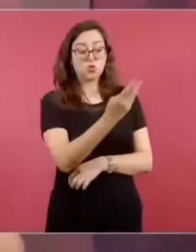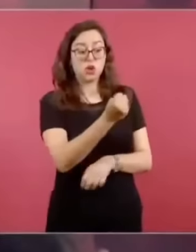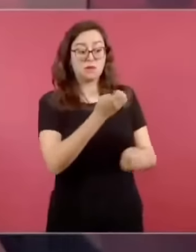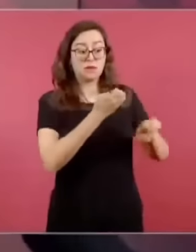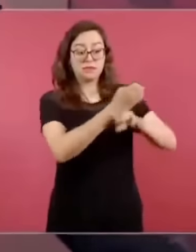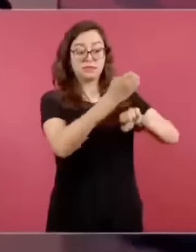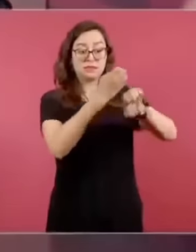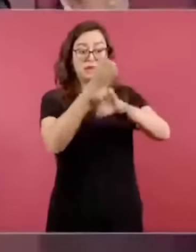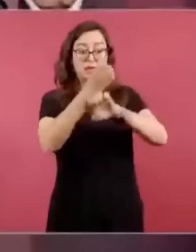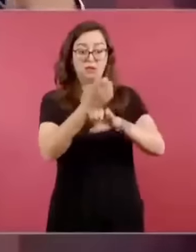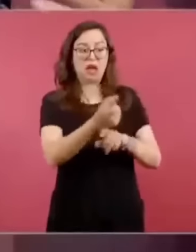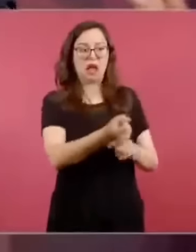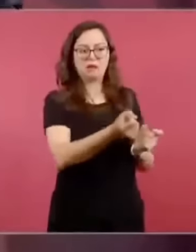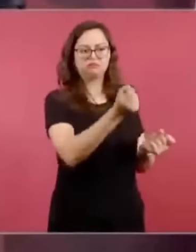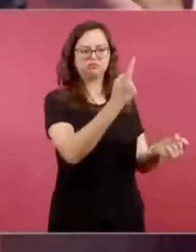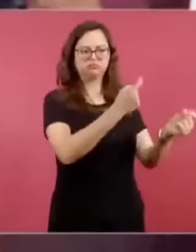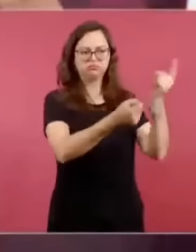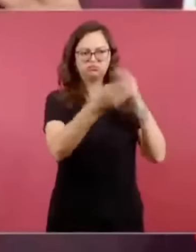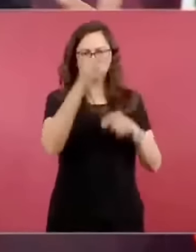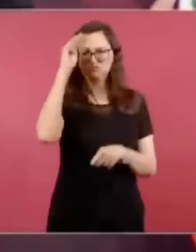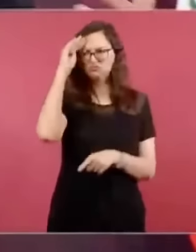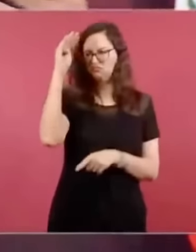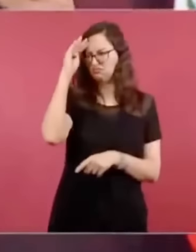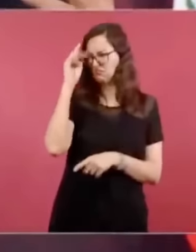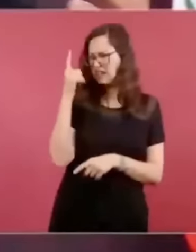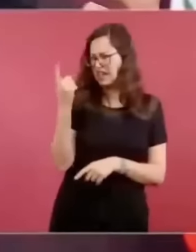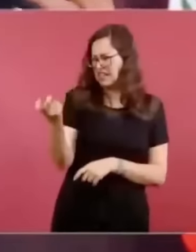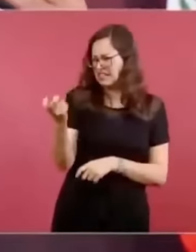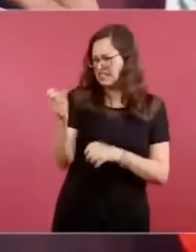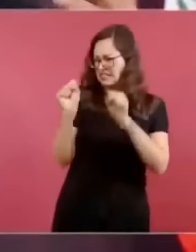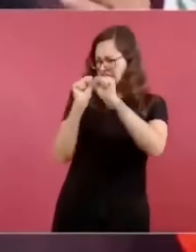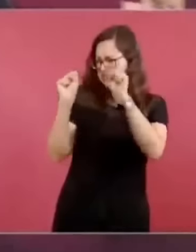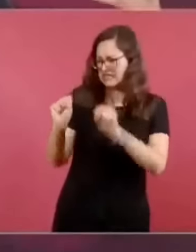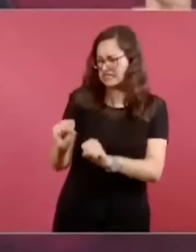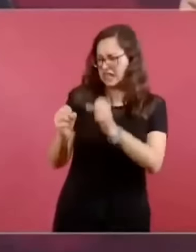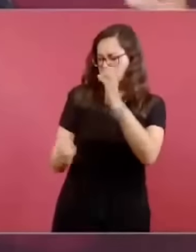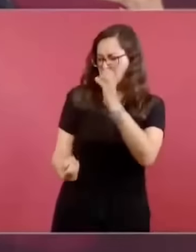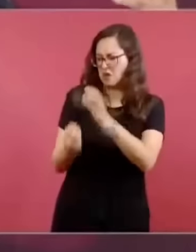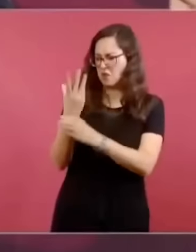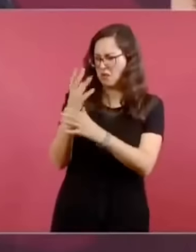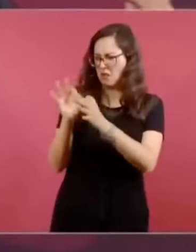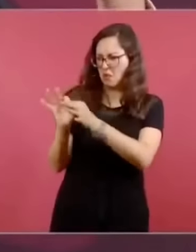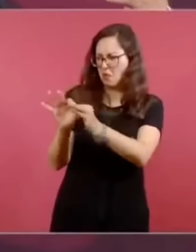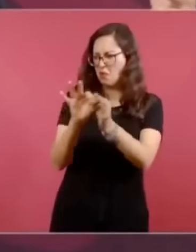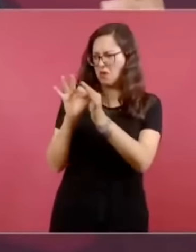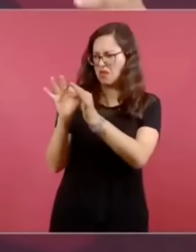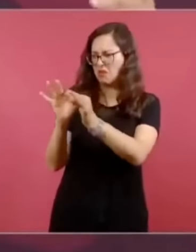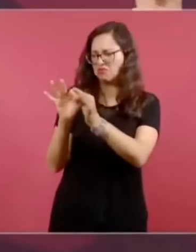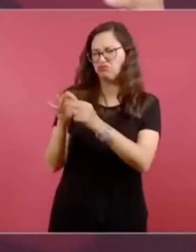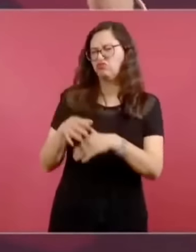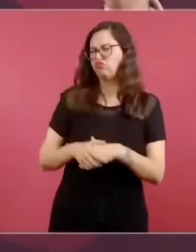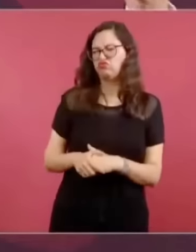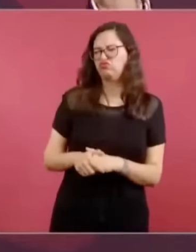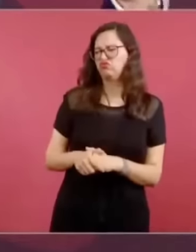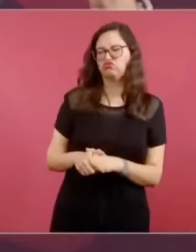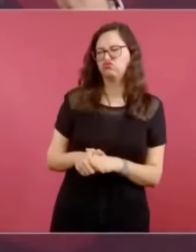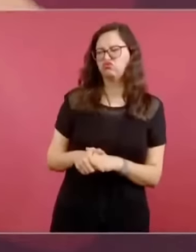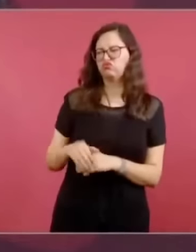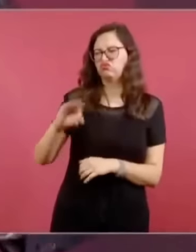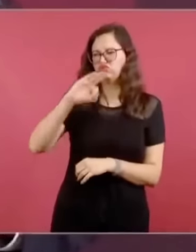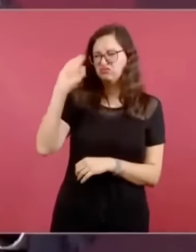la unión esta de estados para